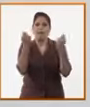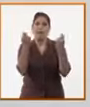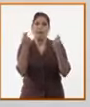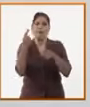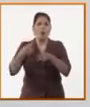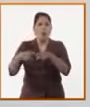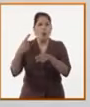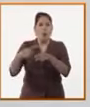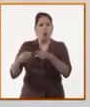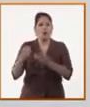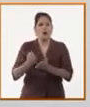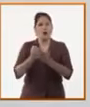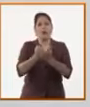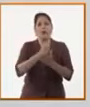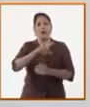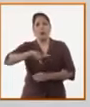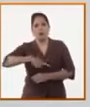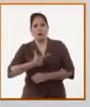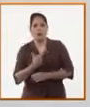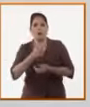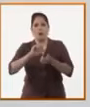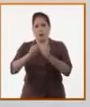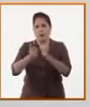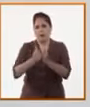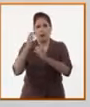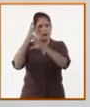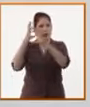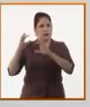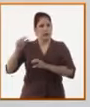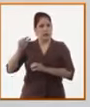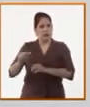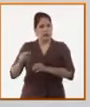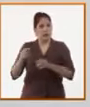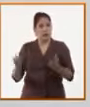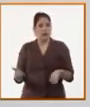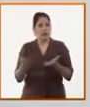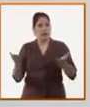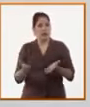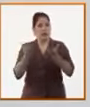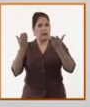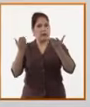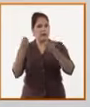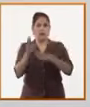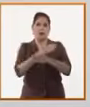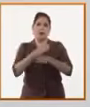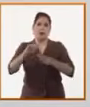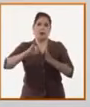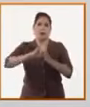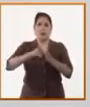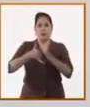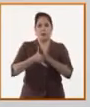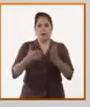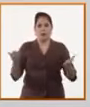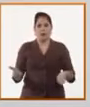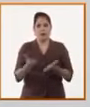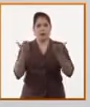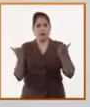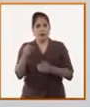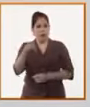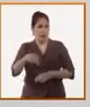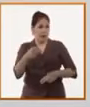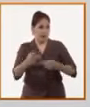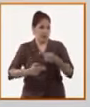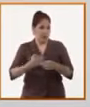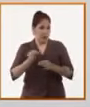a otros sectores de la cultura, del deporte, de la ciencia, para el desarrollo de múltiples proyectos que desarrollan actualmente.